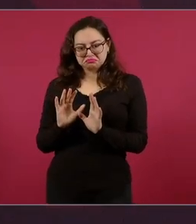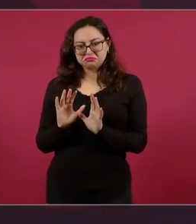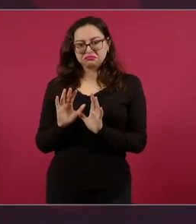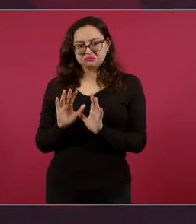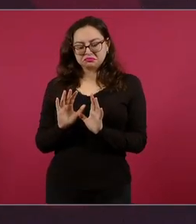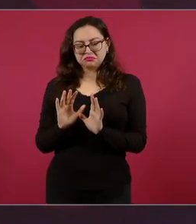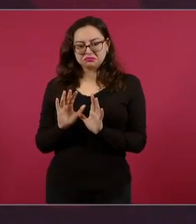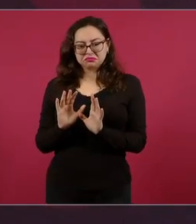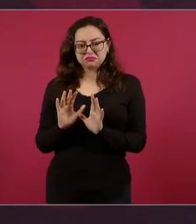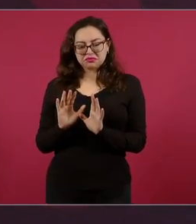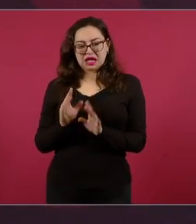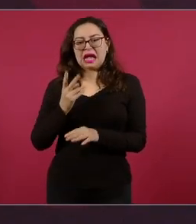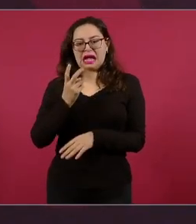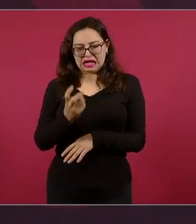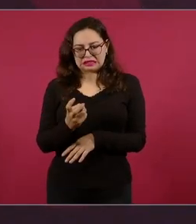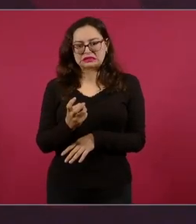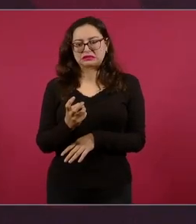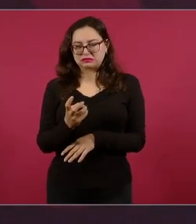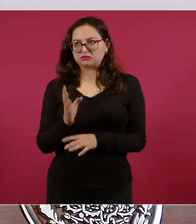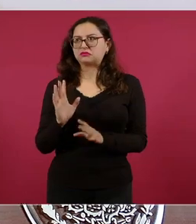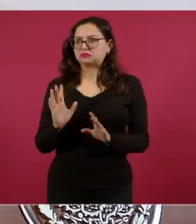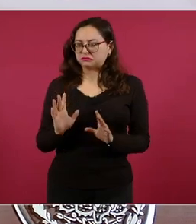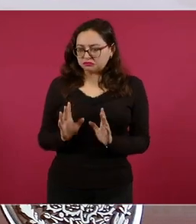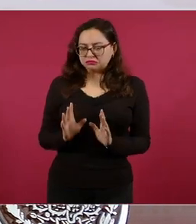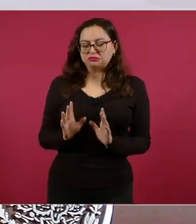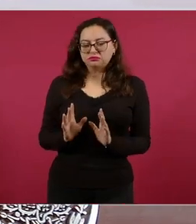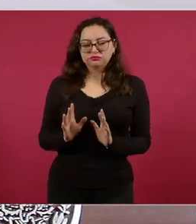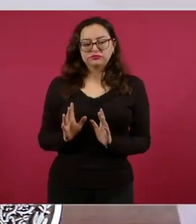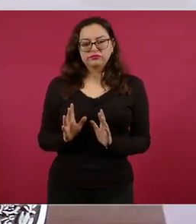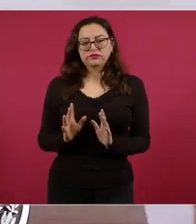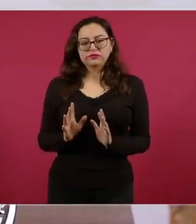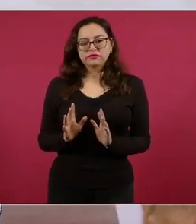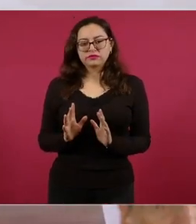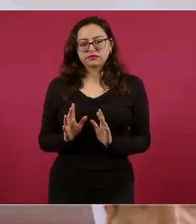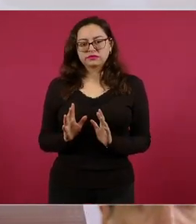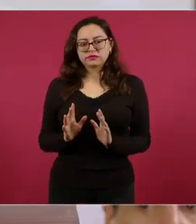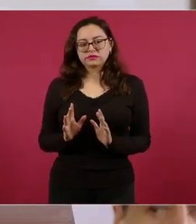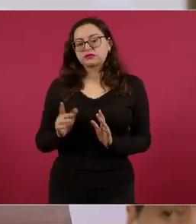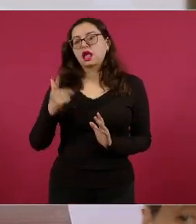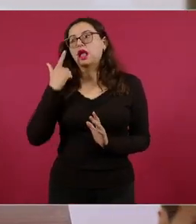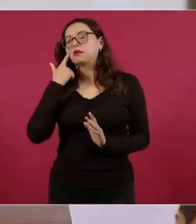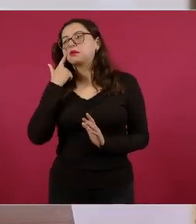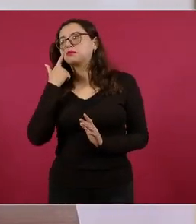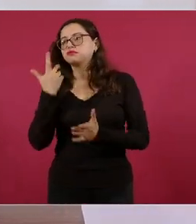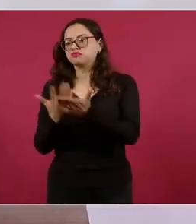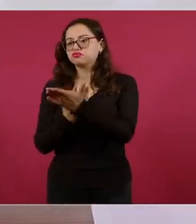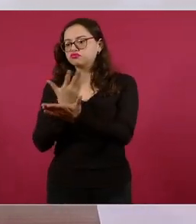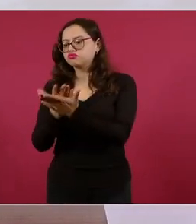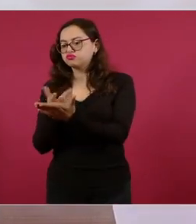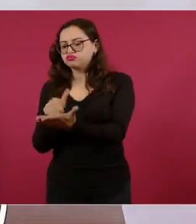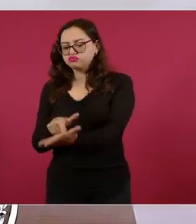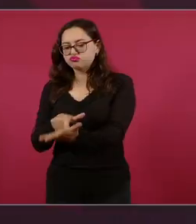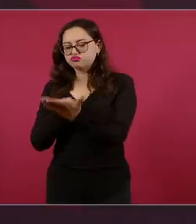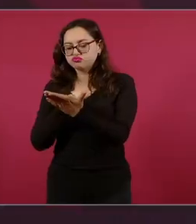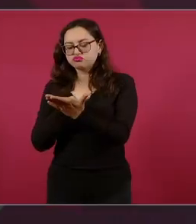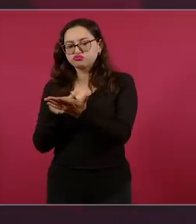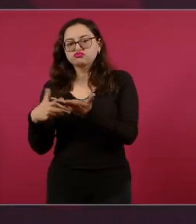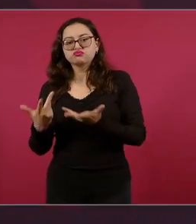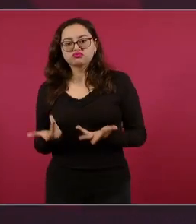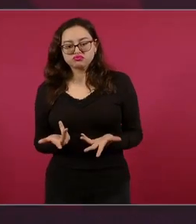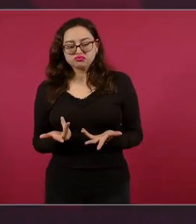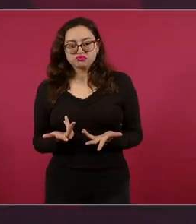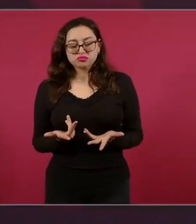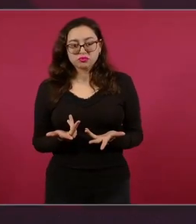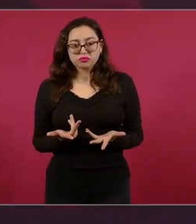lo que planteen. Si